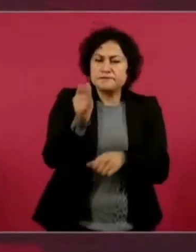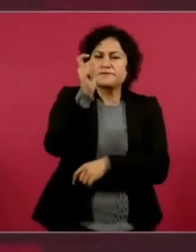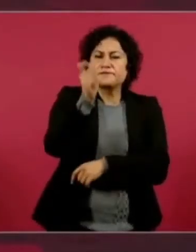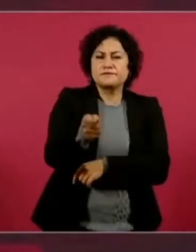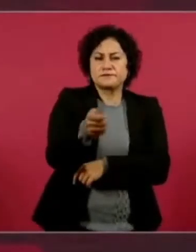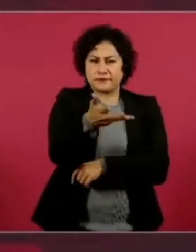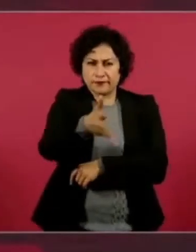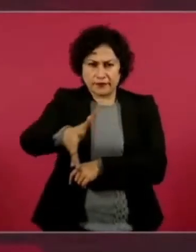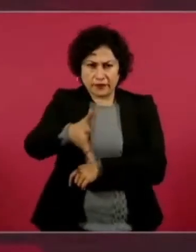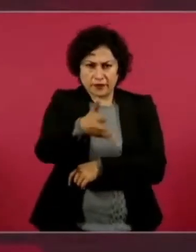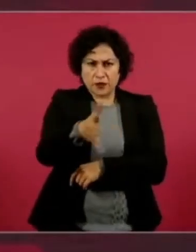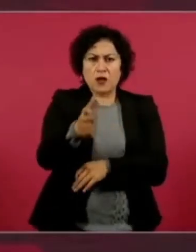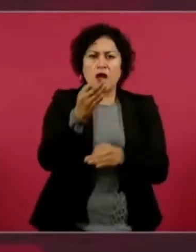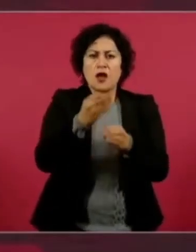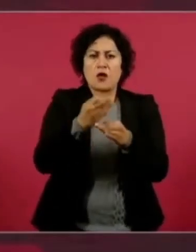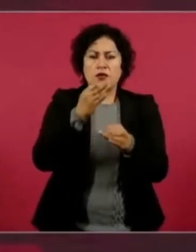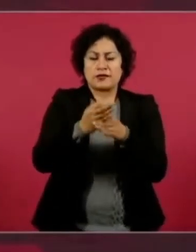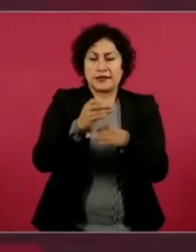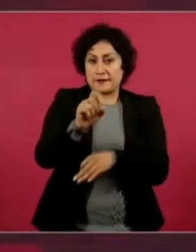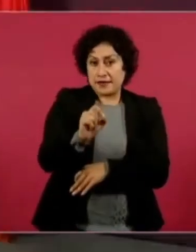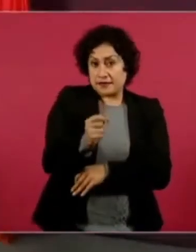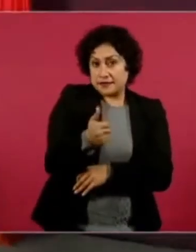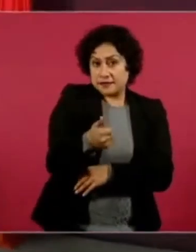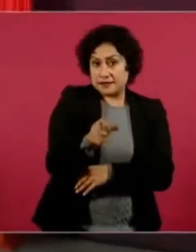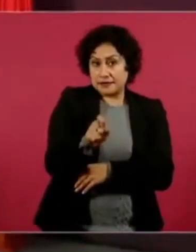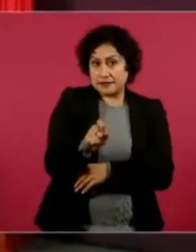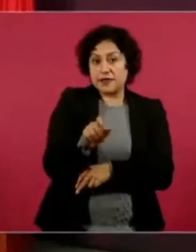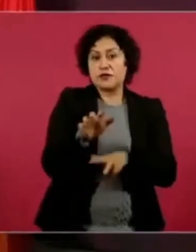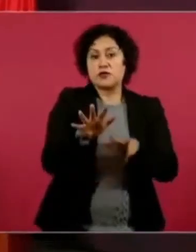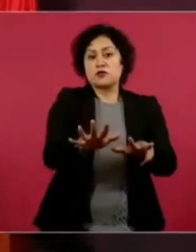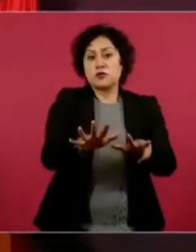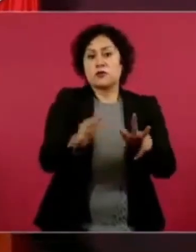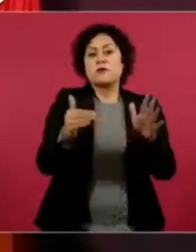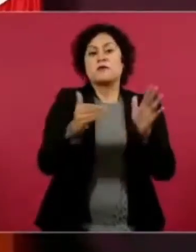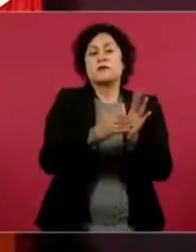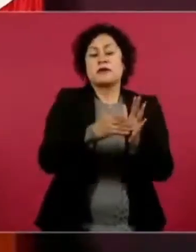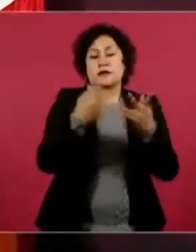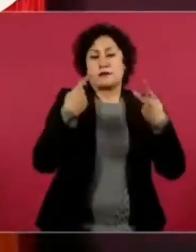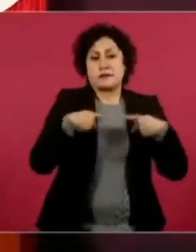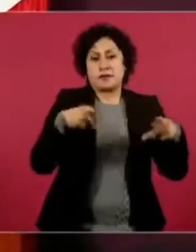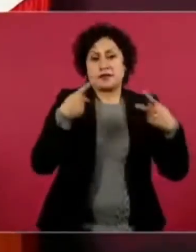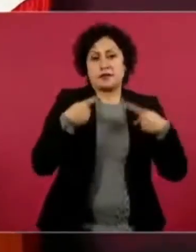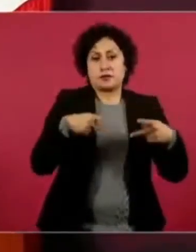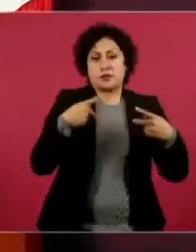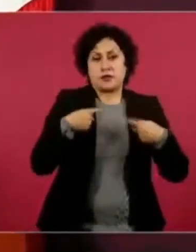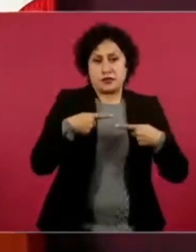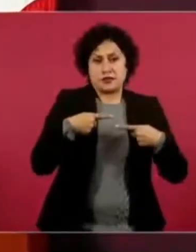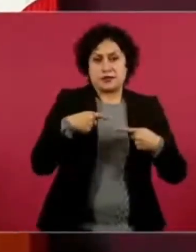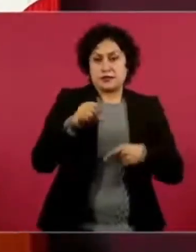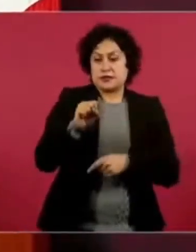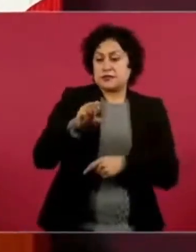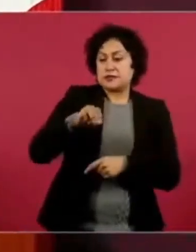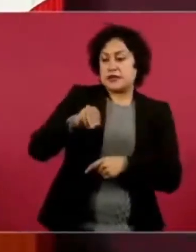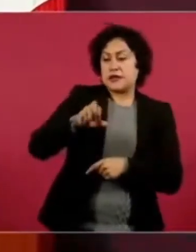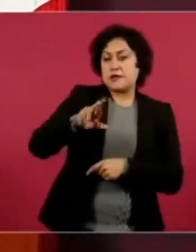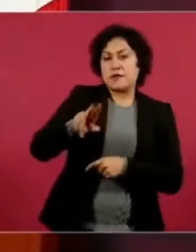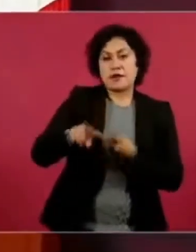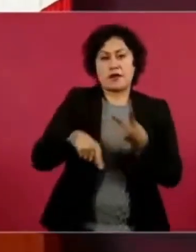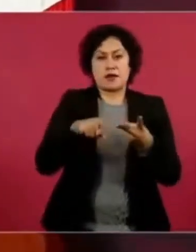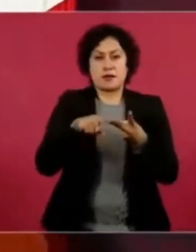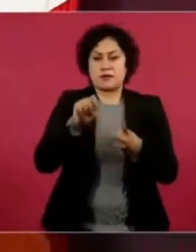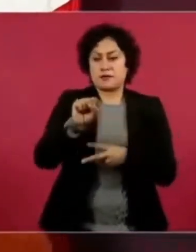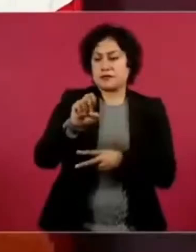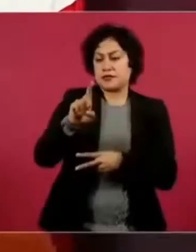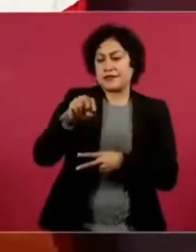28 mil elementos de la Marina, de la Secretaría de Defensa